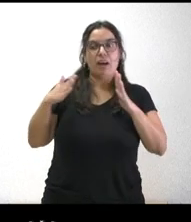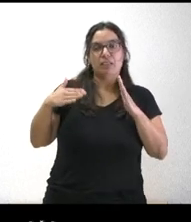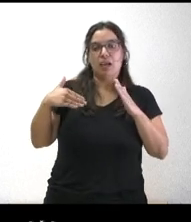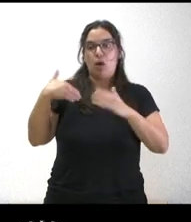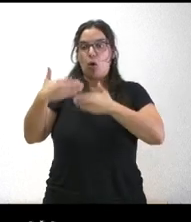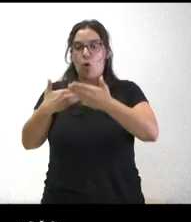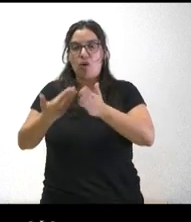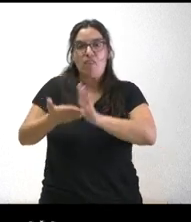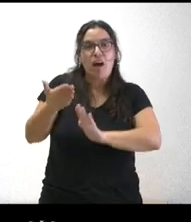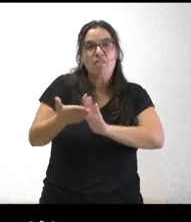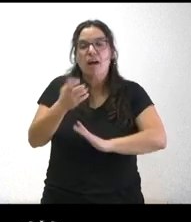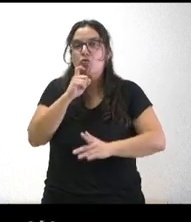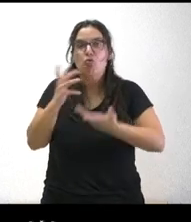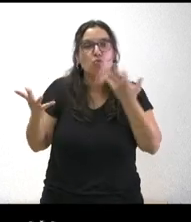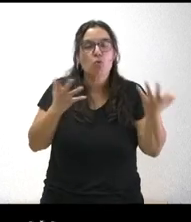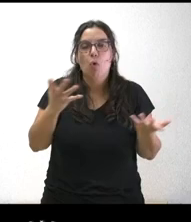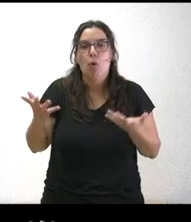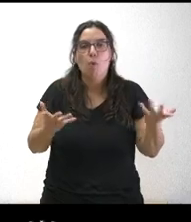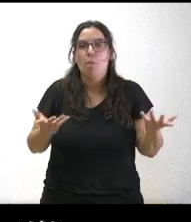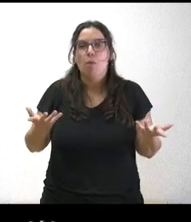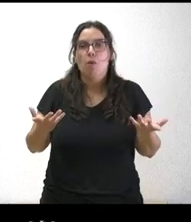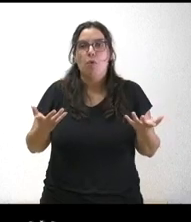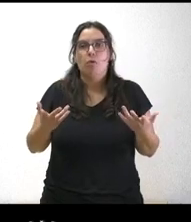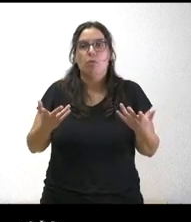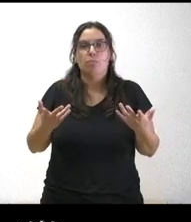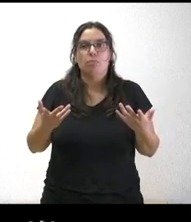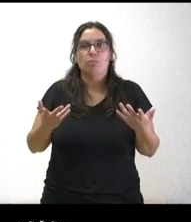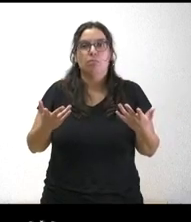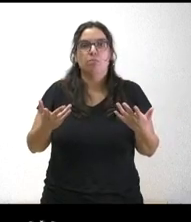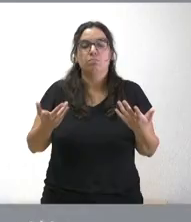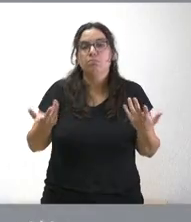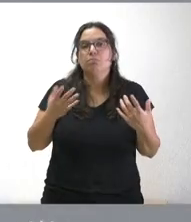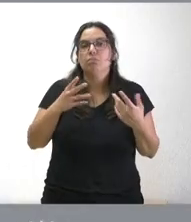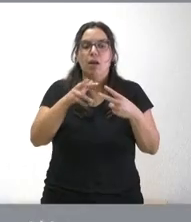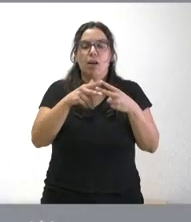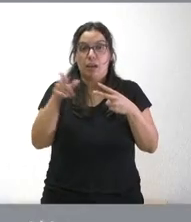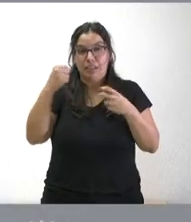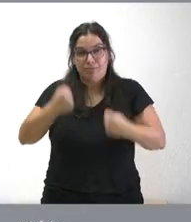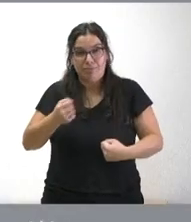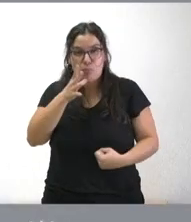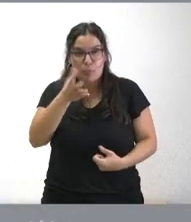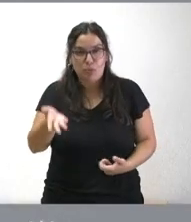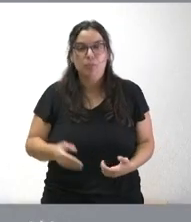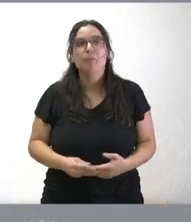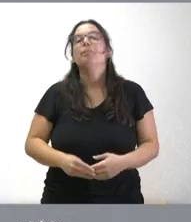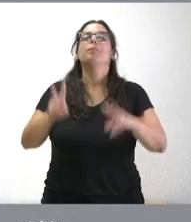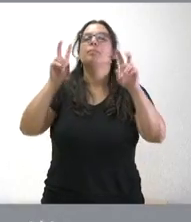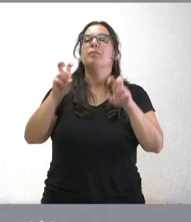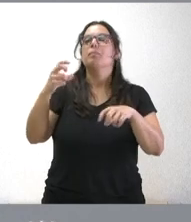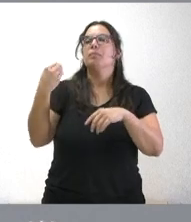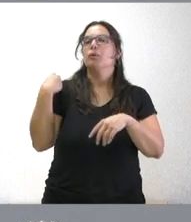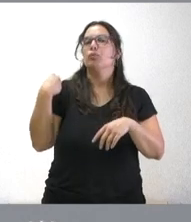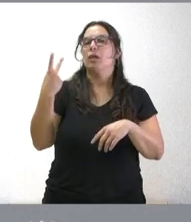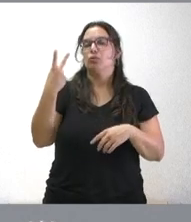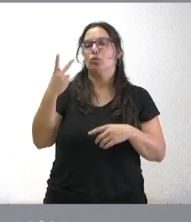ni qué rasgos fundamentales tendría este decreto pues sobre los dos aspectos que me plantea y por ser